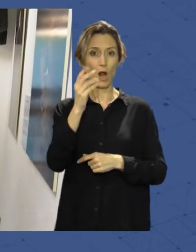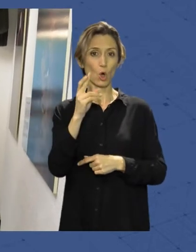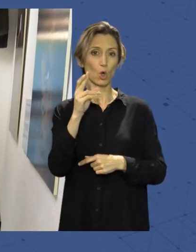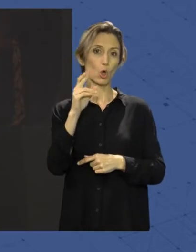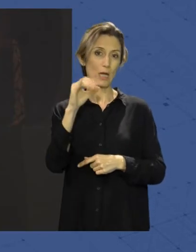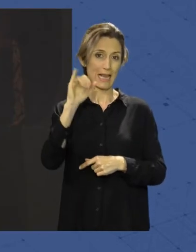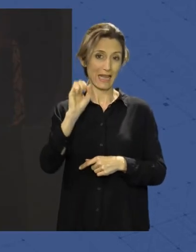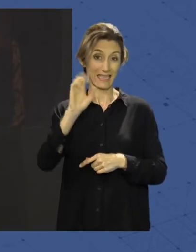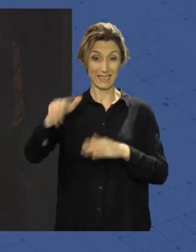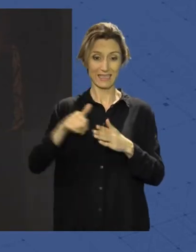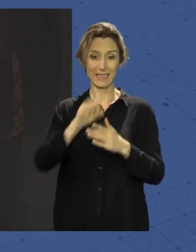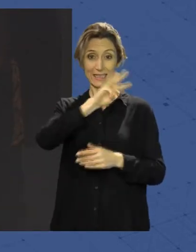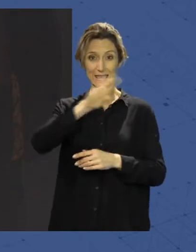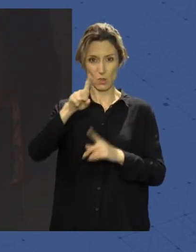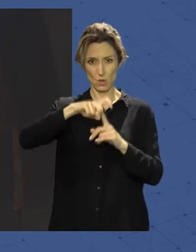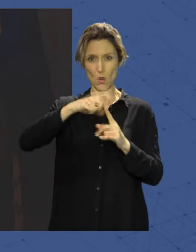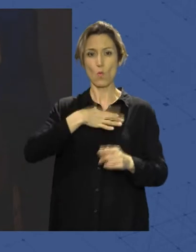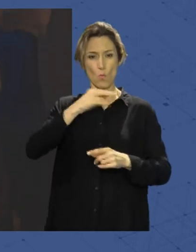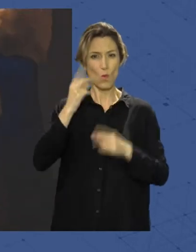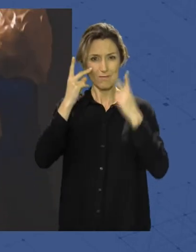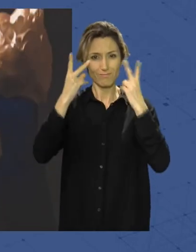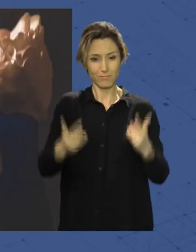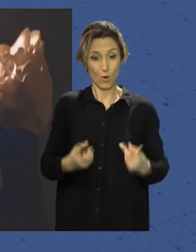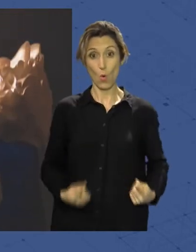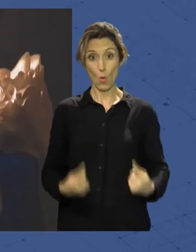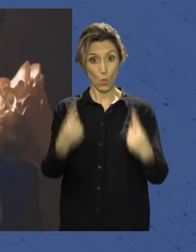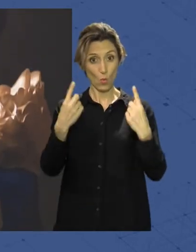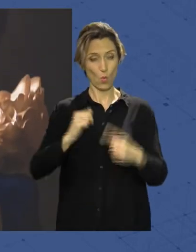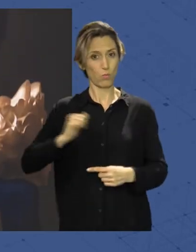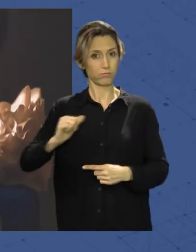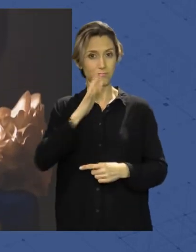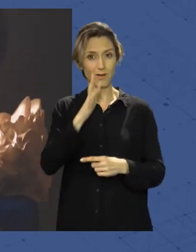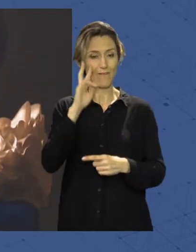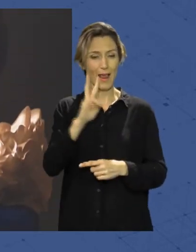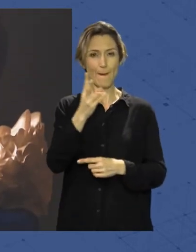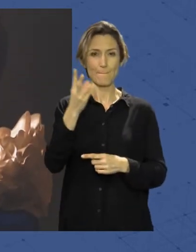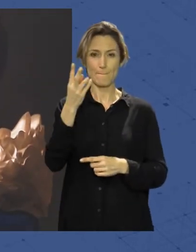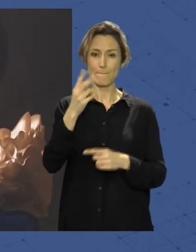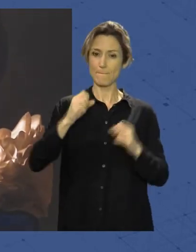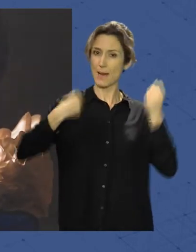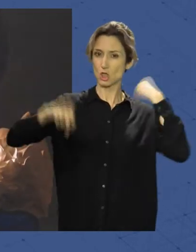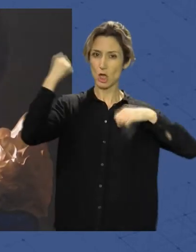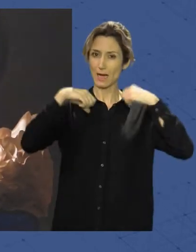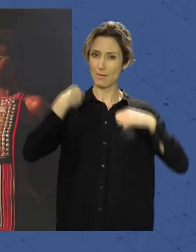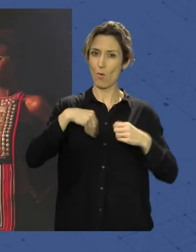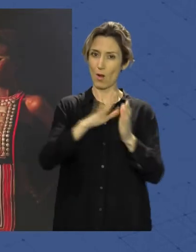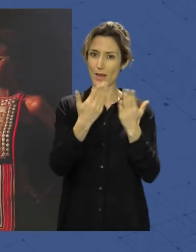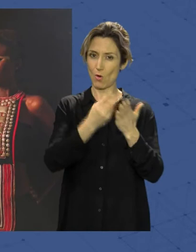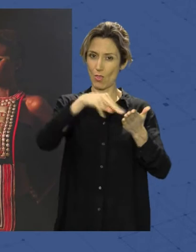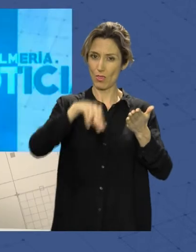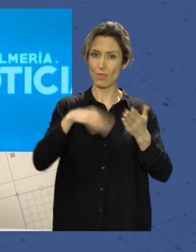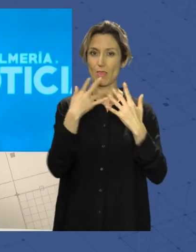próximo 31 de mayo. Es una oportunidad única de ver los personajes de Cervantes con toda su esencia en la actualidad.